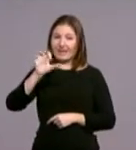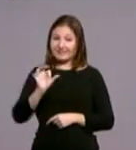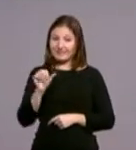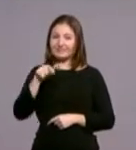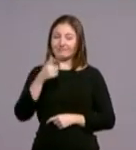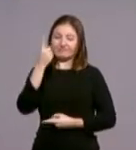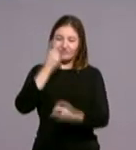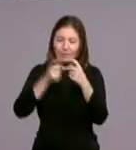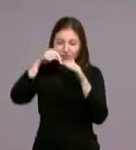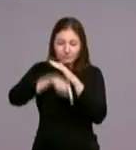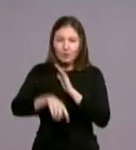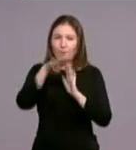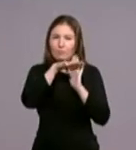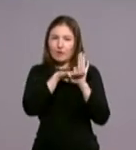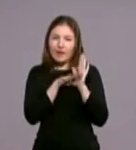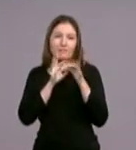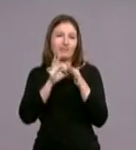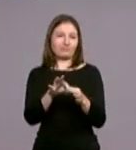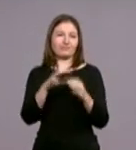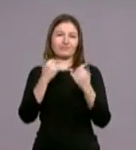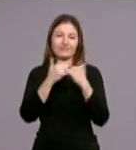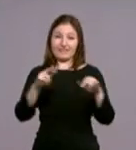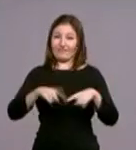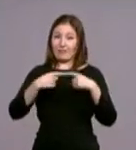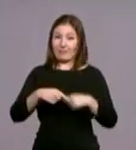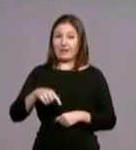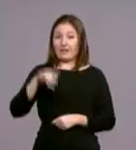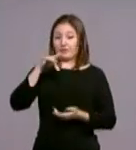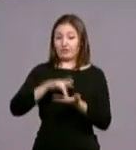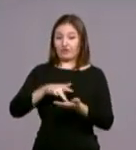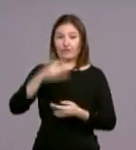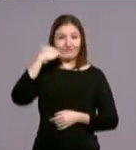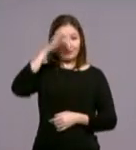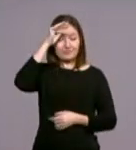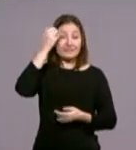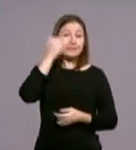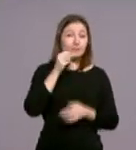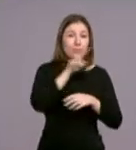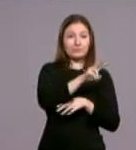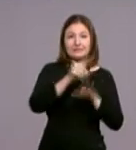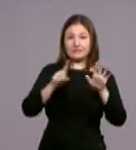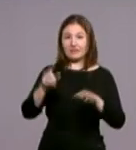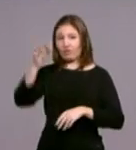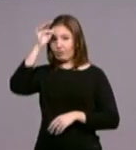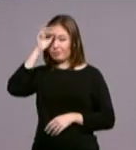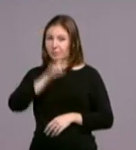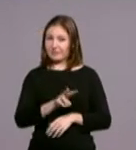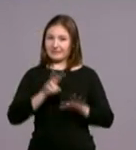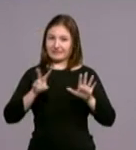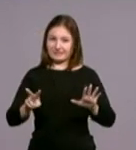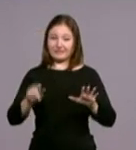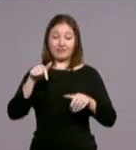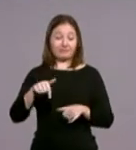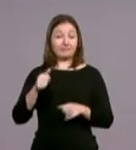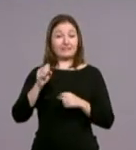programa y todo lo relacionado con esta gran fiesta de las familias, que se va a celebrar el próximo fin de semana, sábado 26 y domingo 27. Y que desde aquí